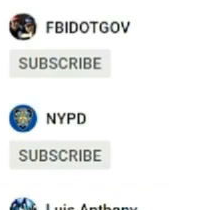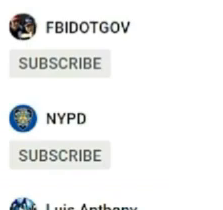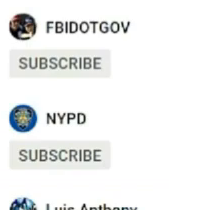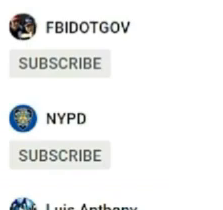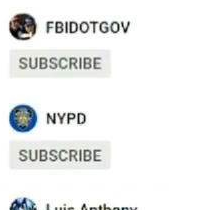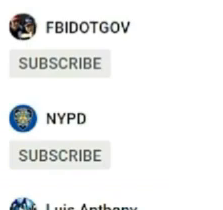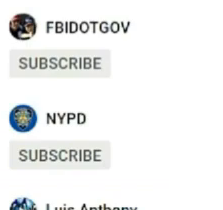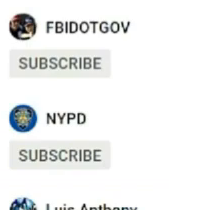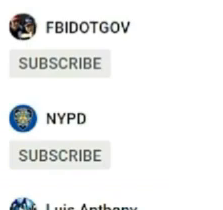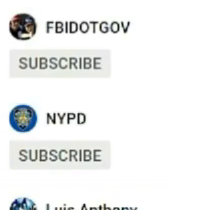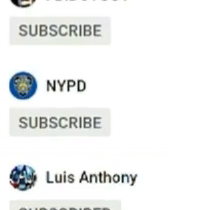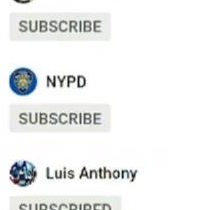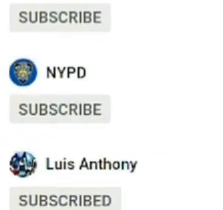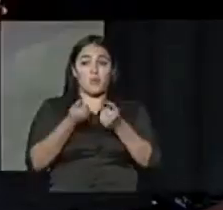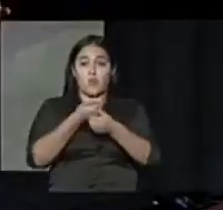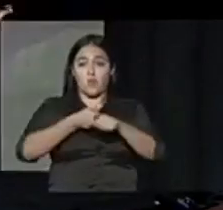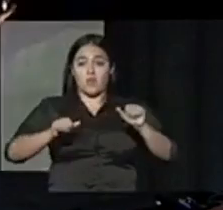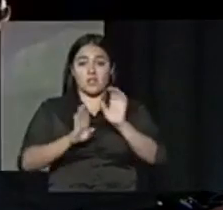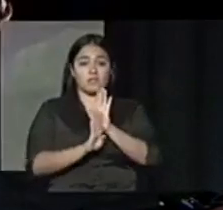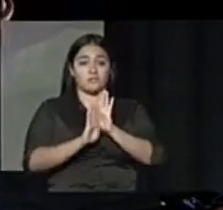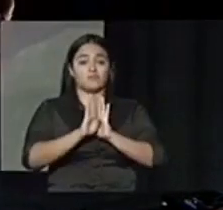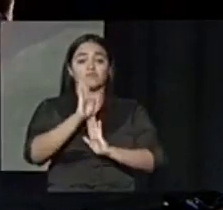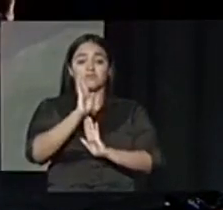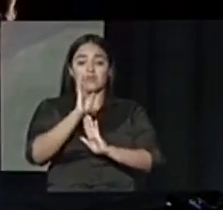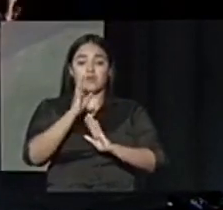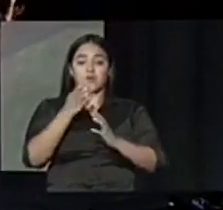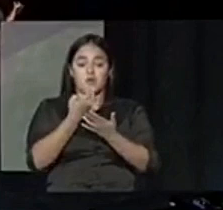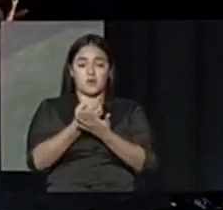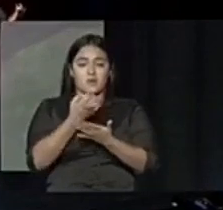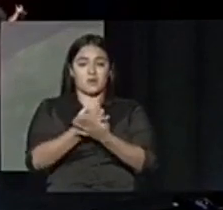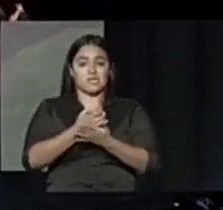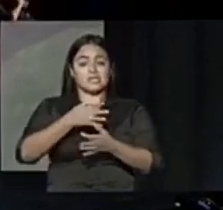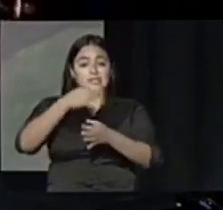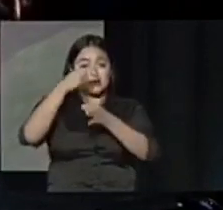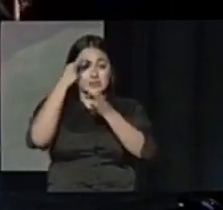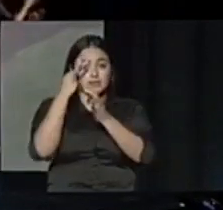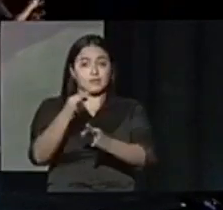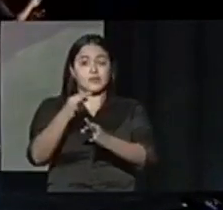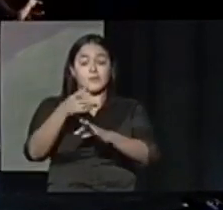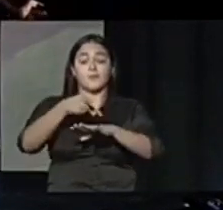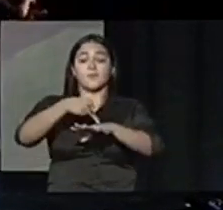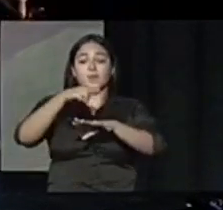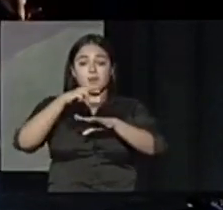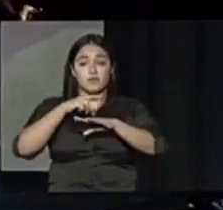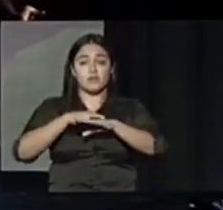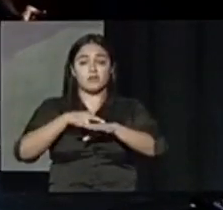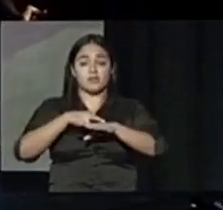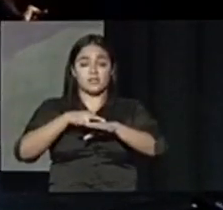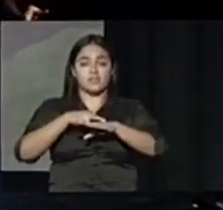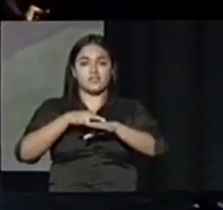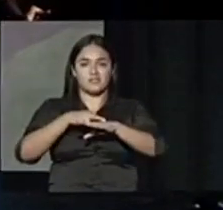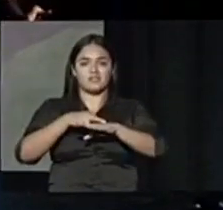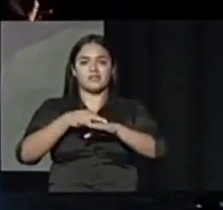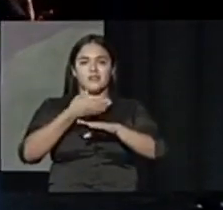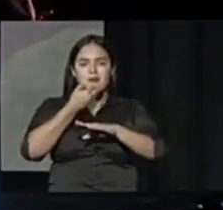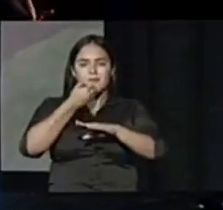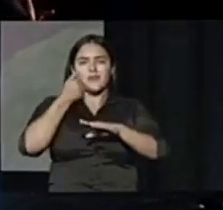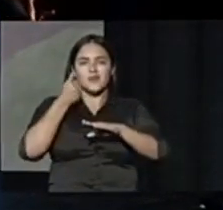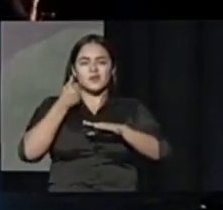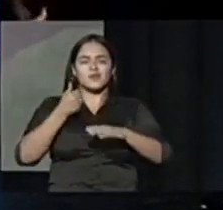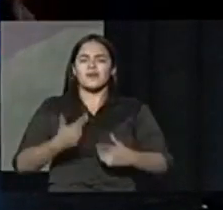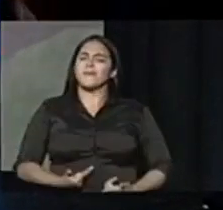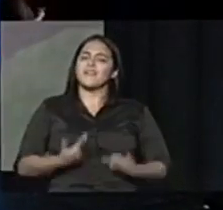latina en todo el mundo tenemos que asegurar que Puerto Rico sea el mejor lugar para vivir